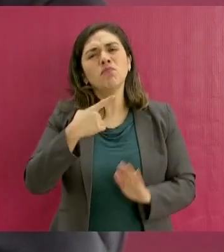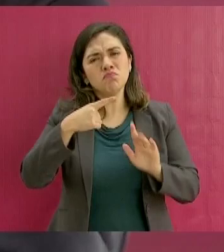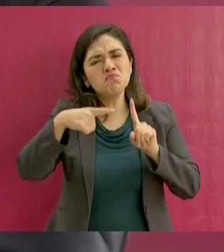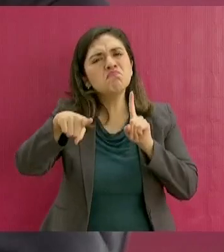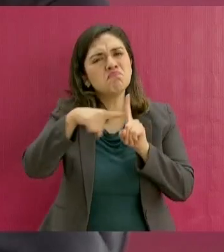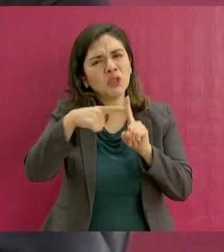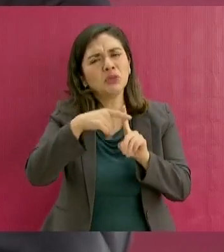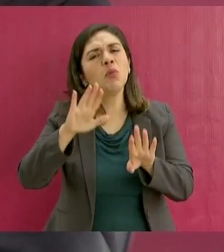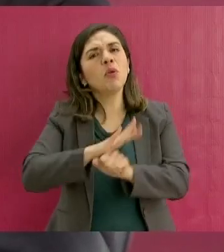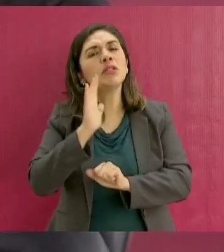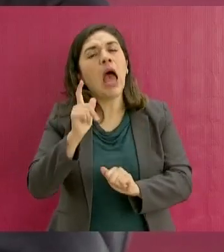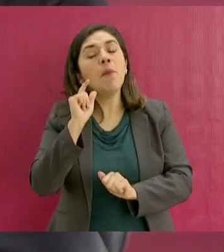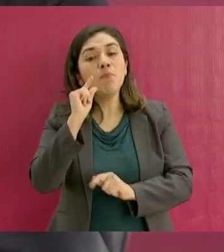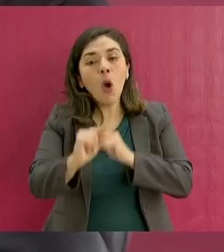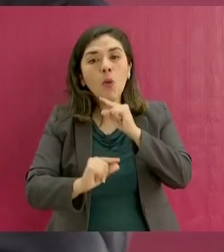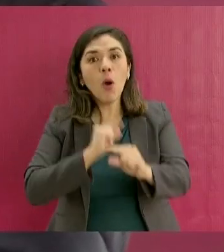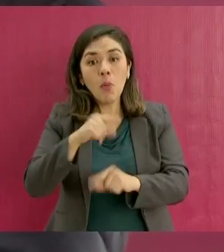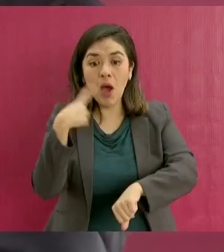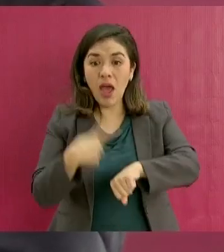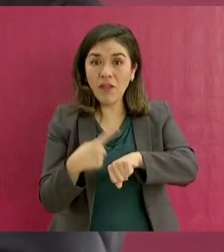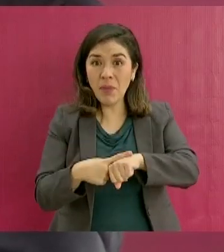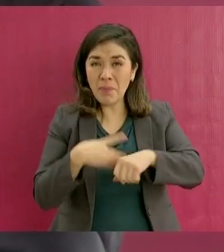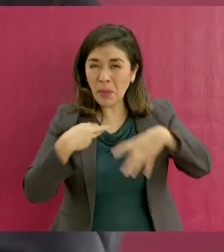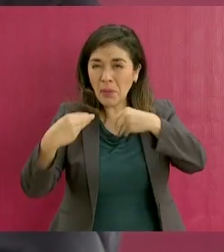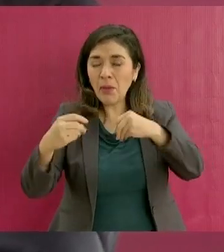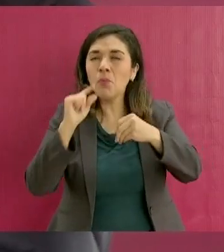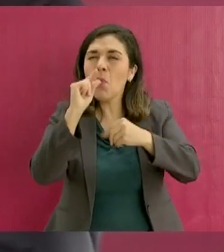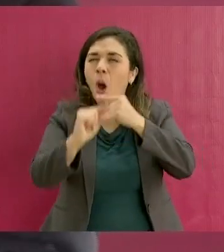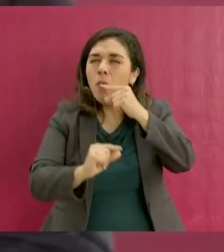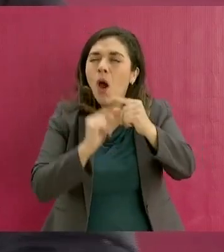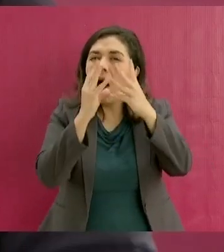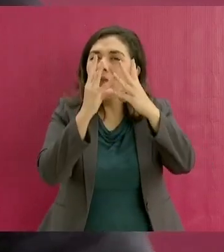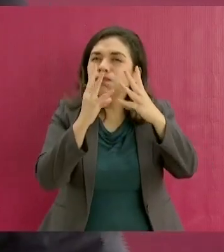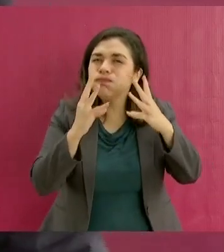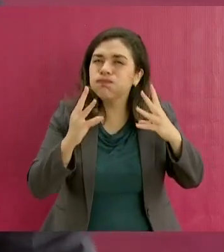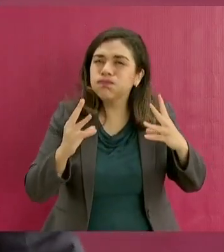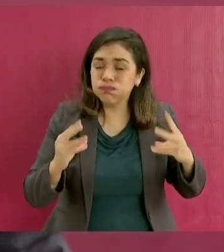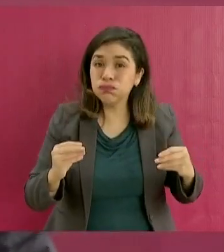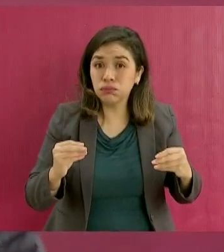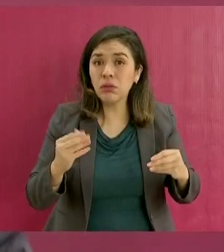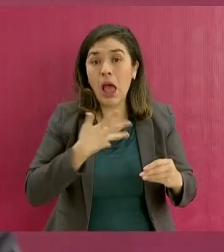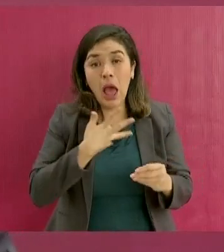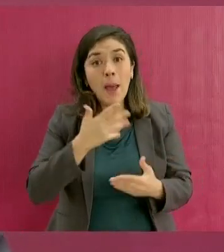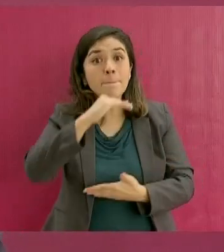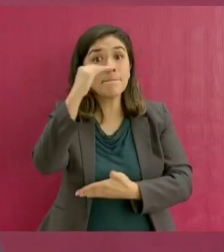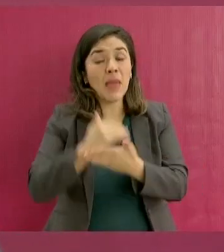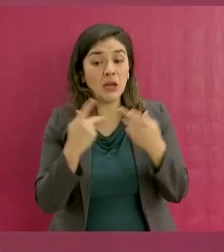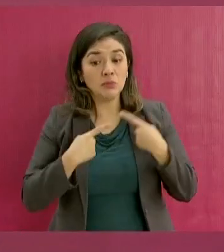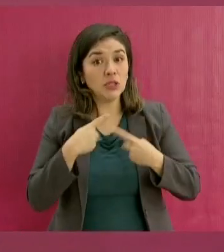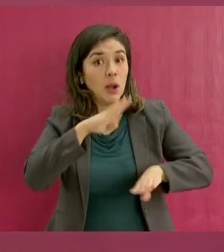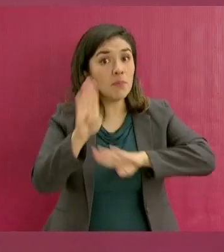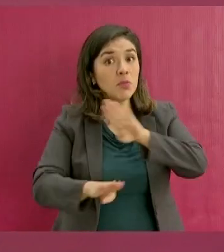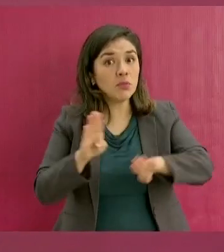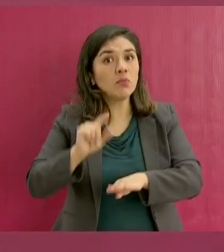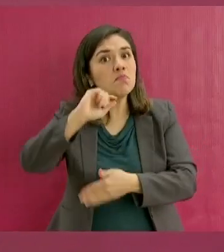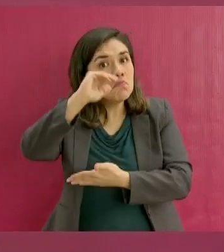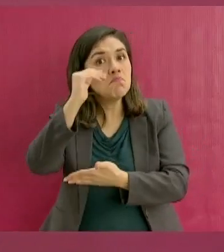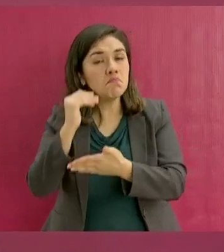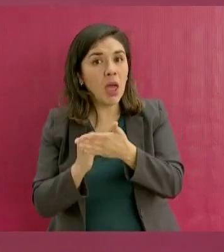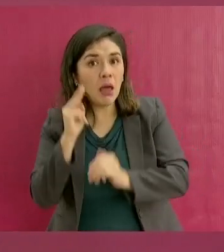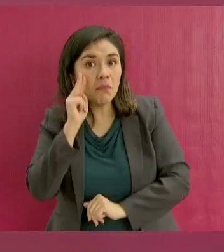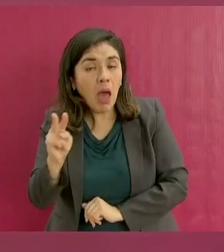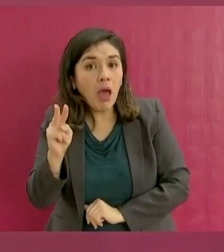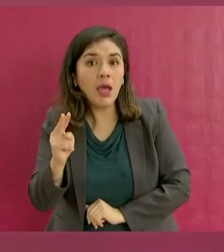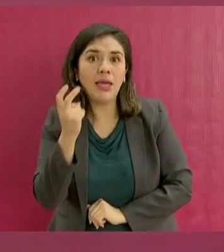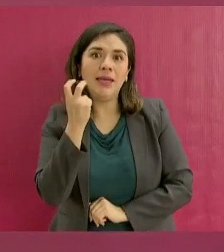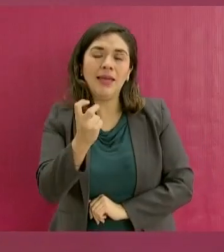está cediendo la pandemia, sobre todo ya hay menos fallecimientos, que